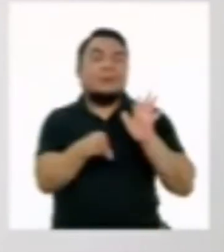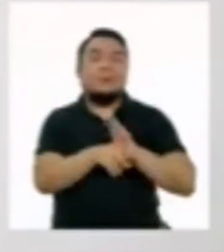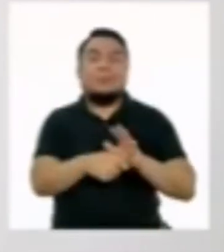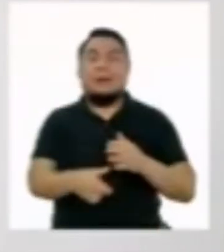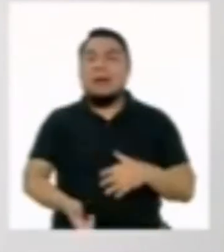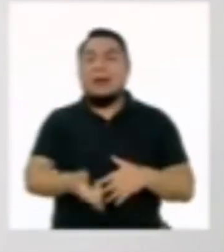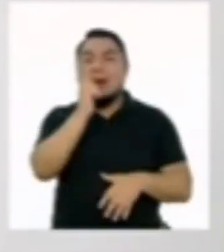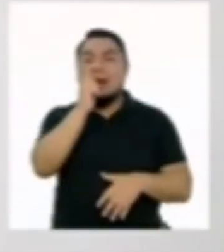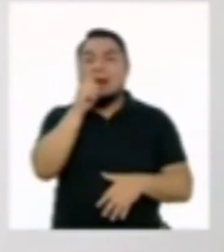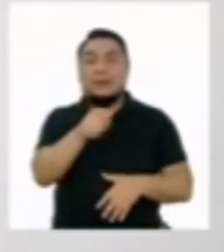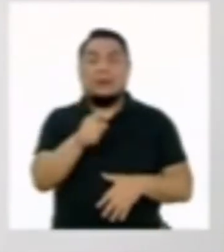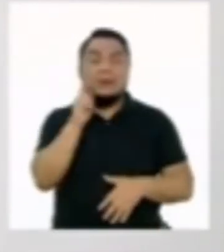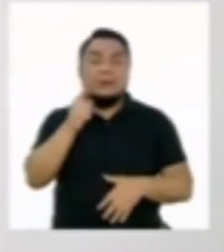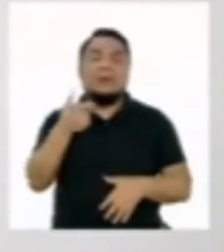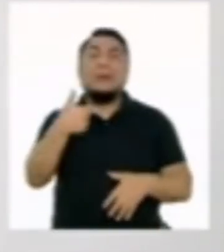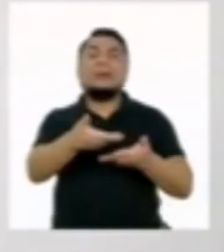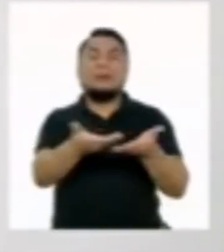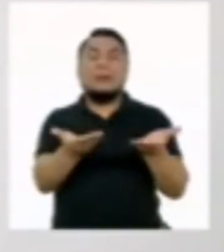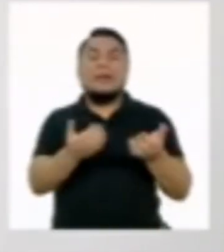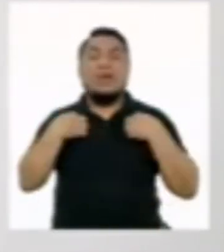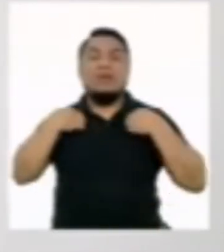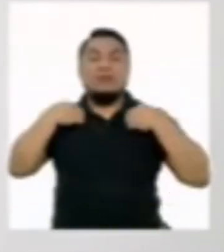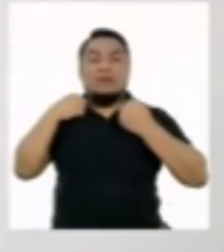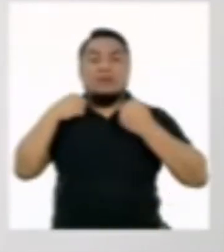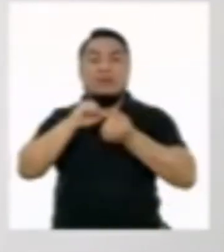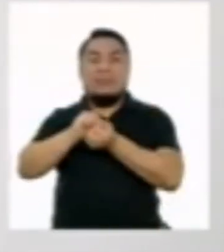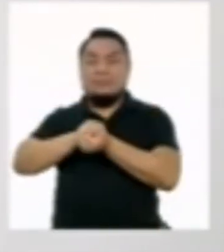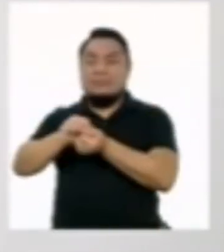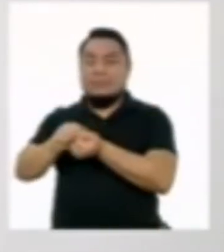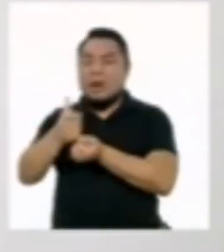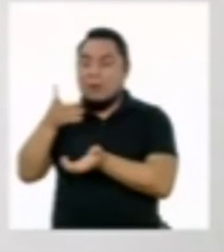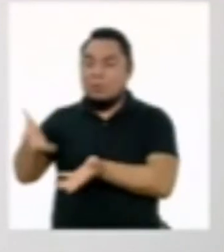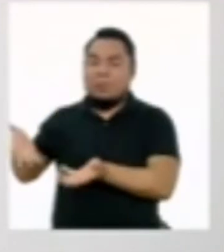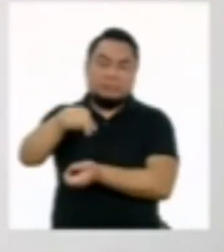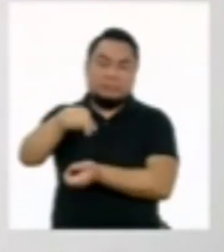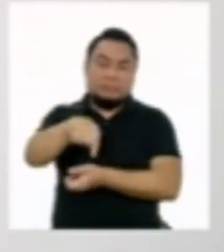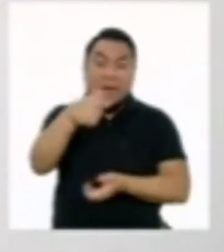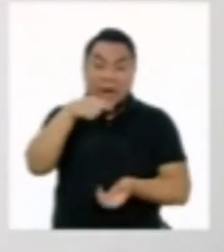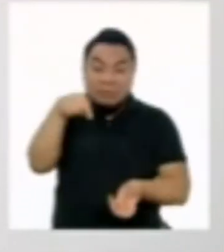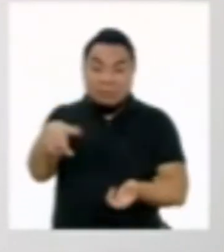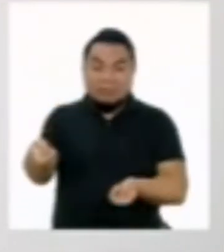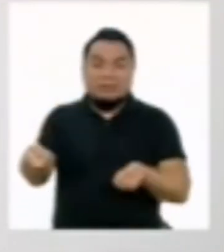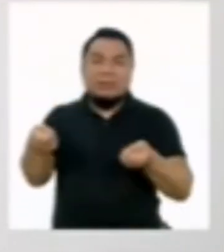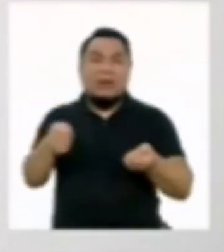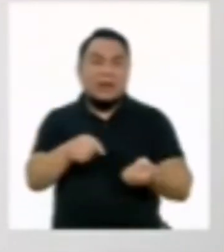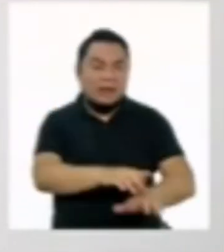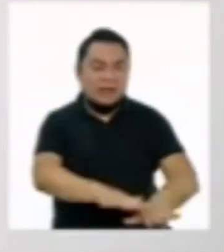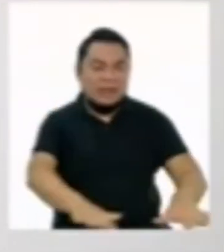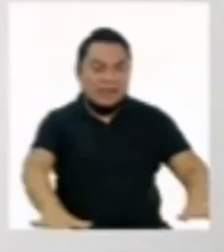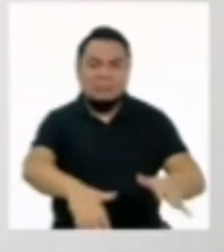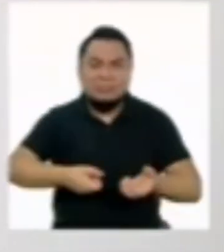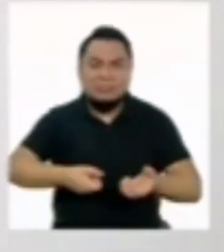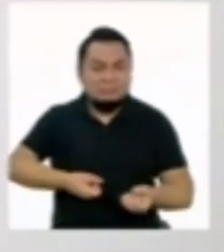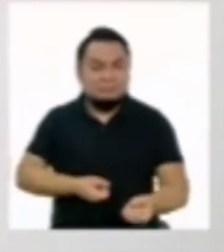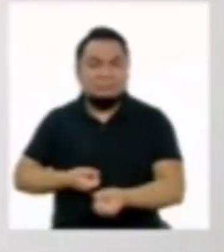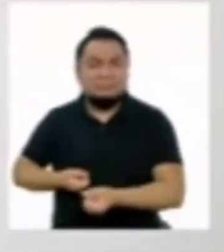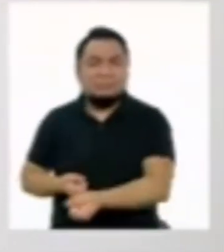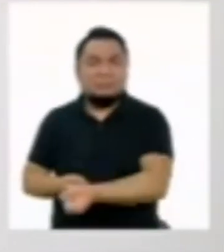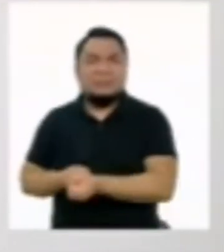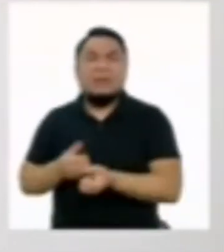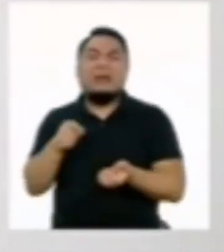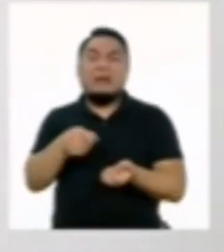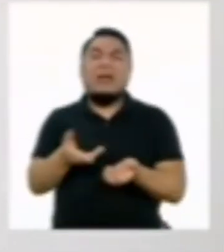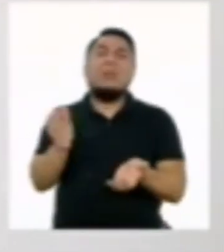el agua con la que lavamos nuestra ropa puede servir para limpiar pisos y así no